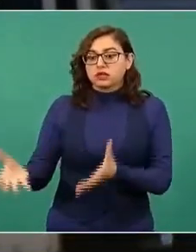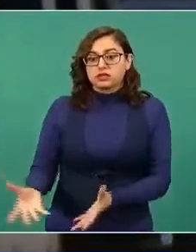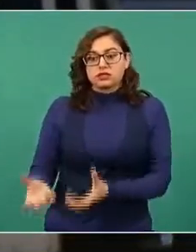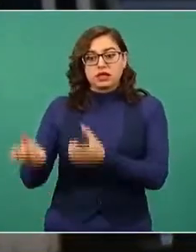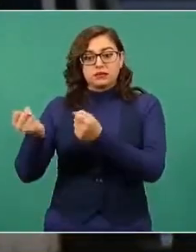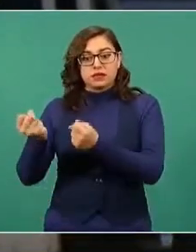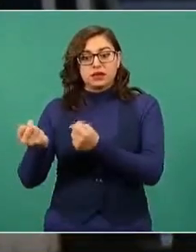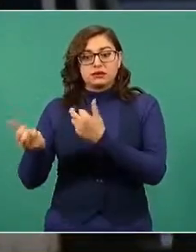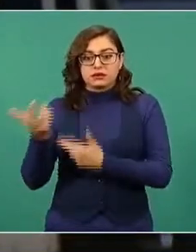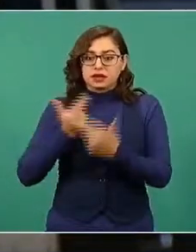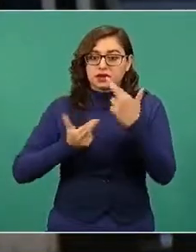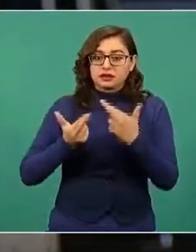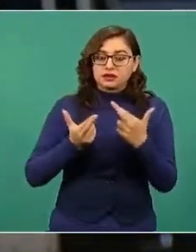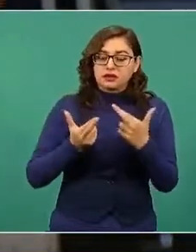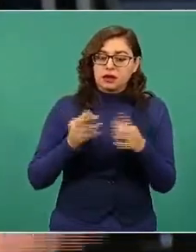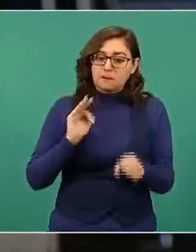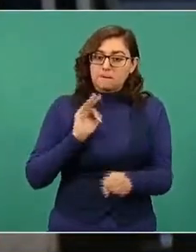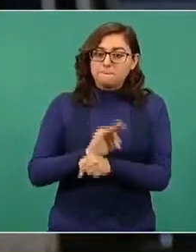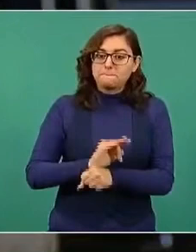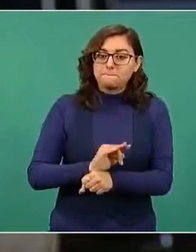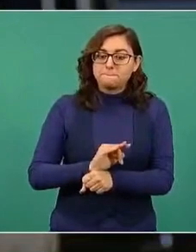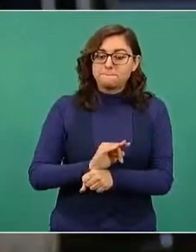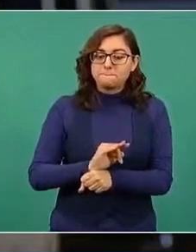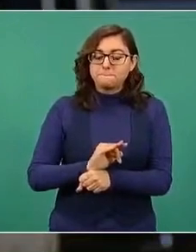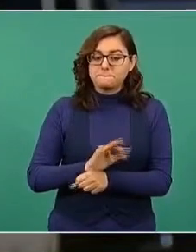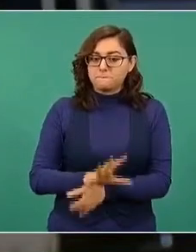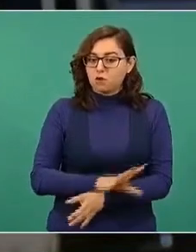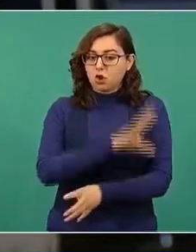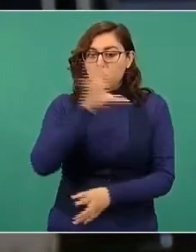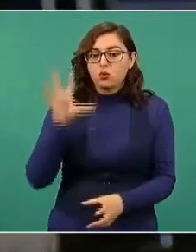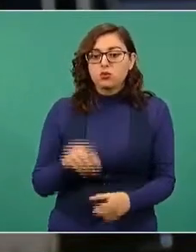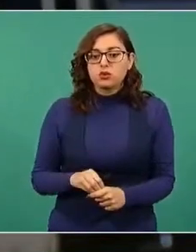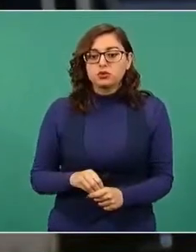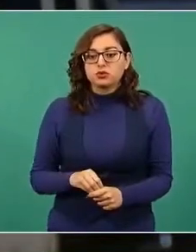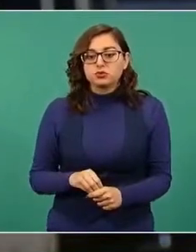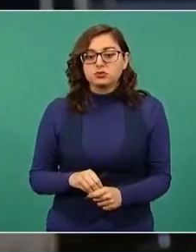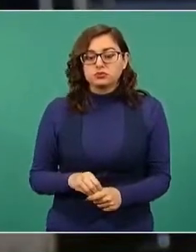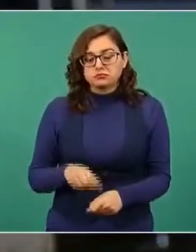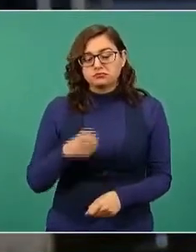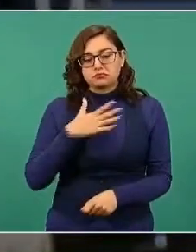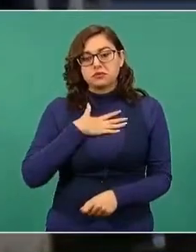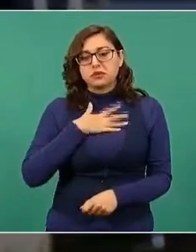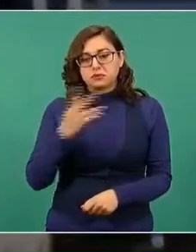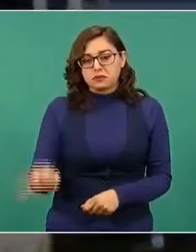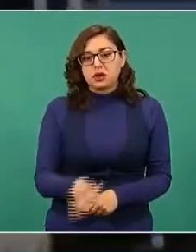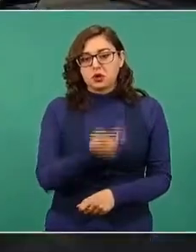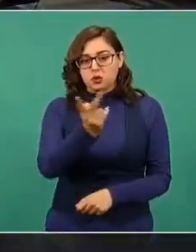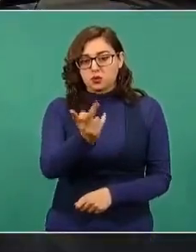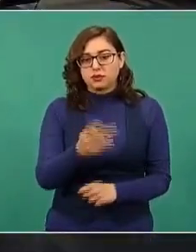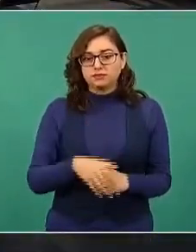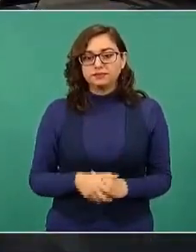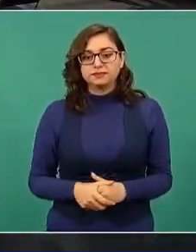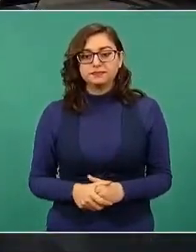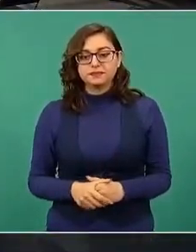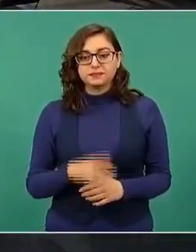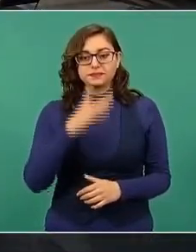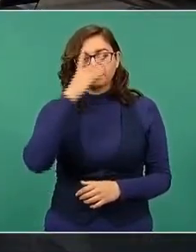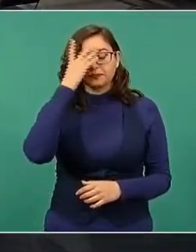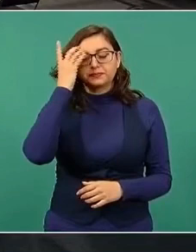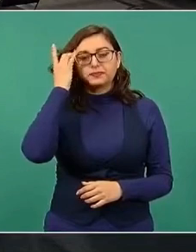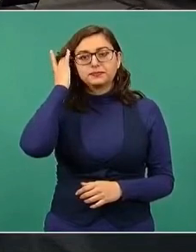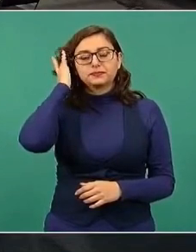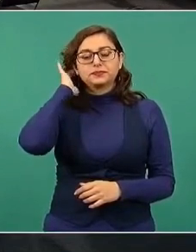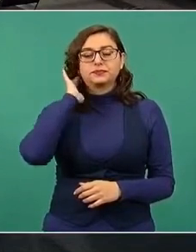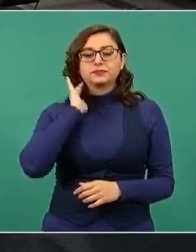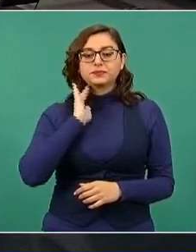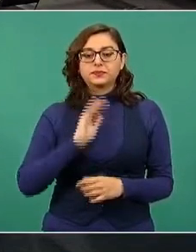igualmente en todos sentidos a estos niños y a estas niñas? Esa sería mi primera pregunta, presidente. Vamos a